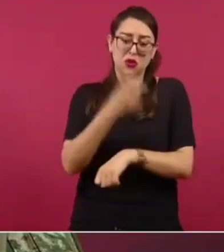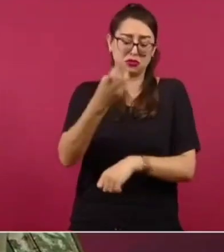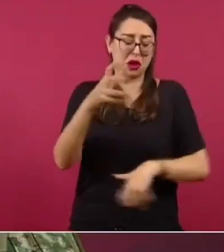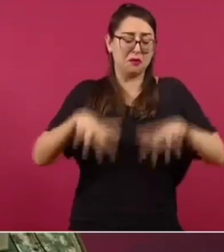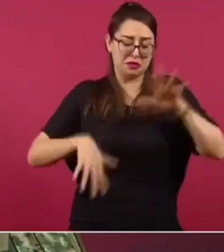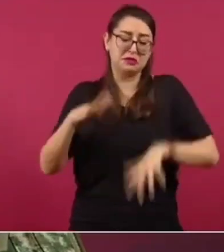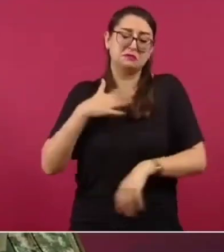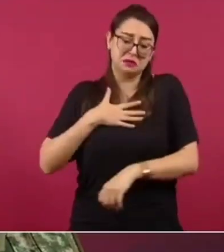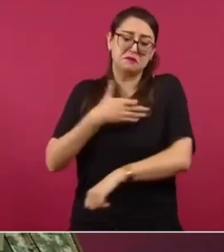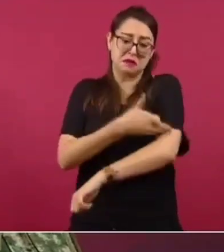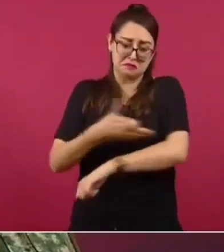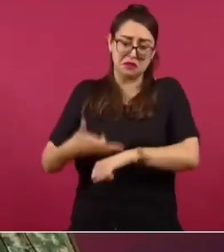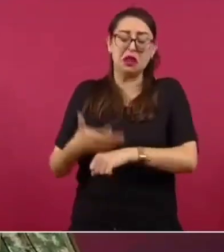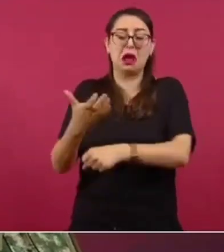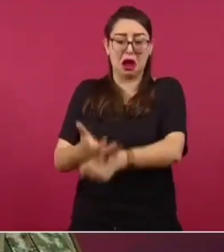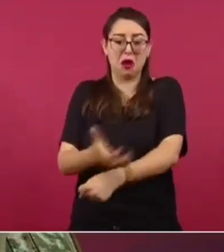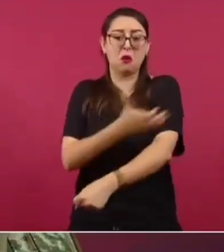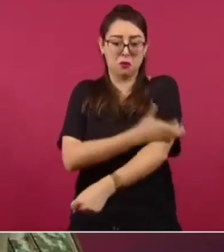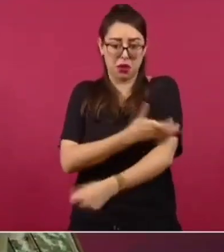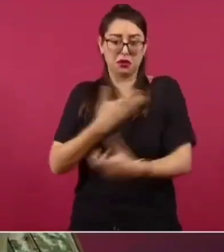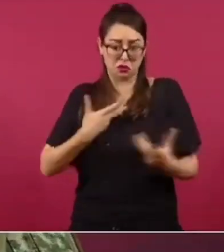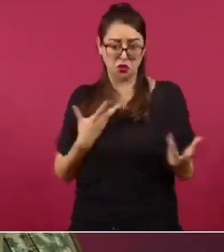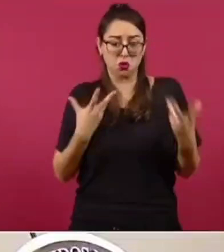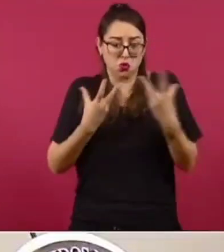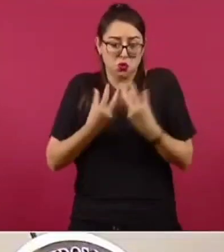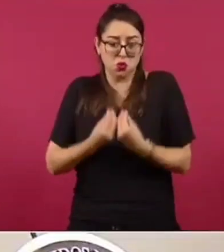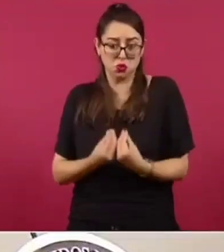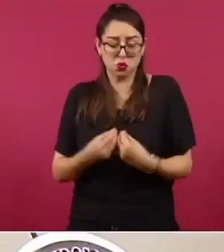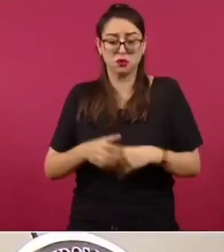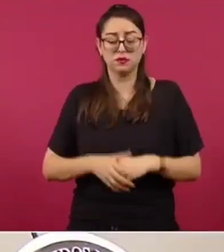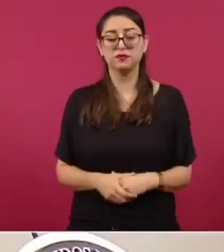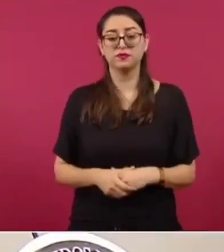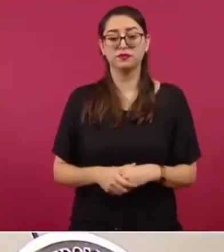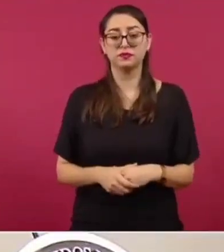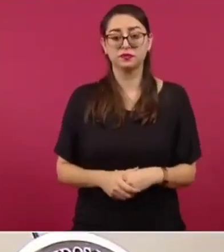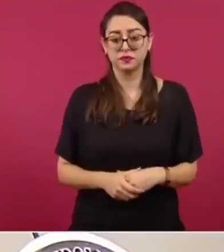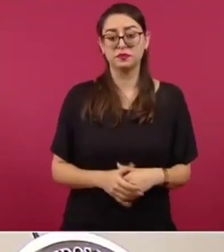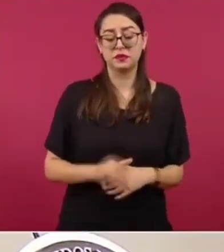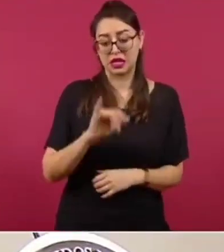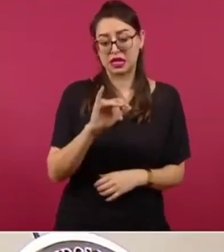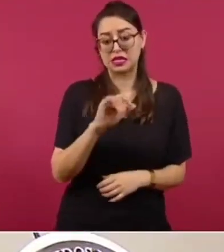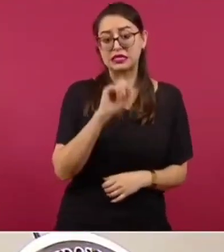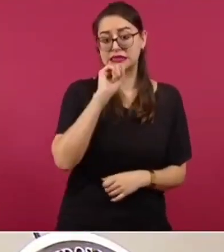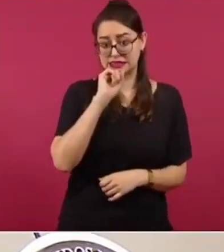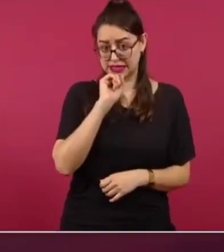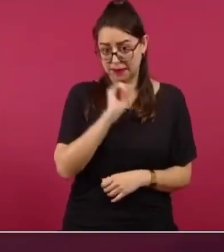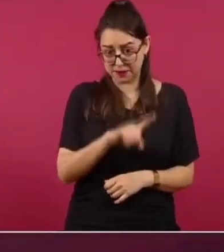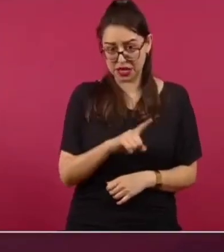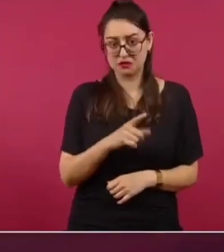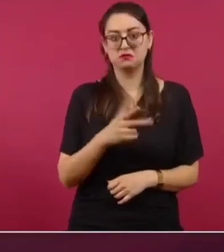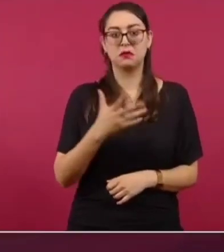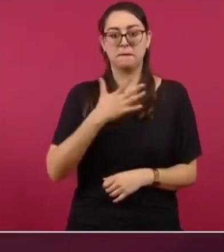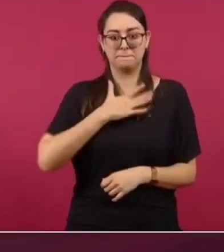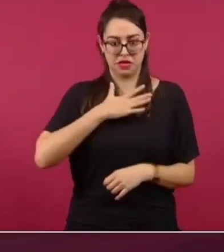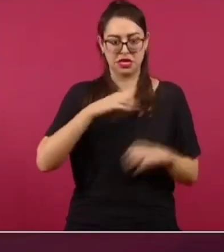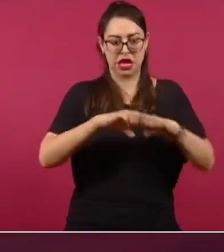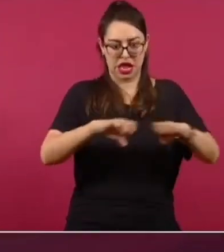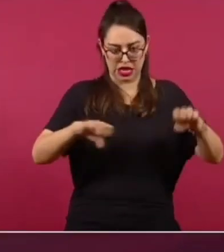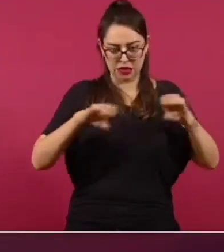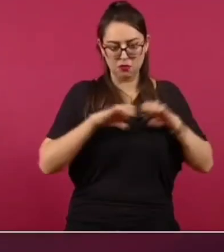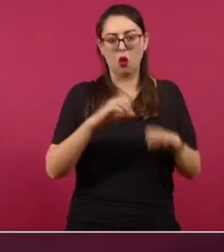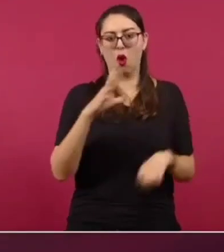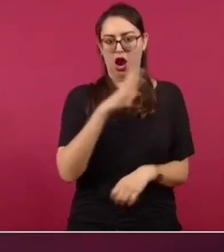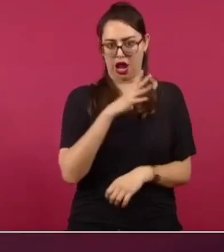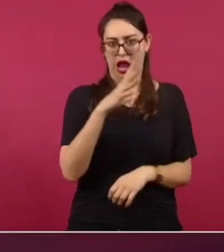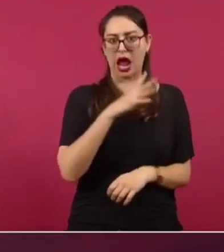familia. Y yo tengo un grupo de ayudantes, ayudantes que me auxilian en